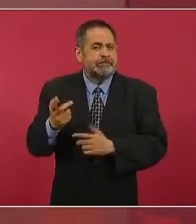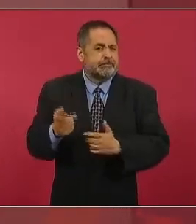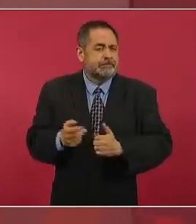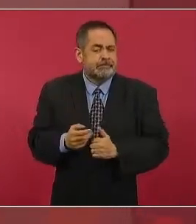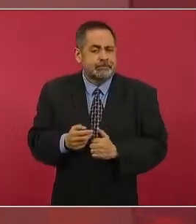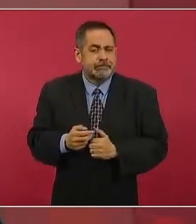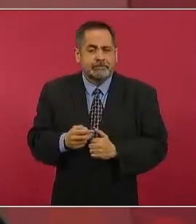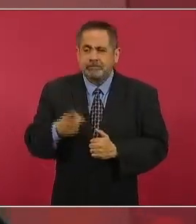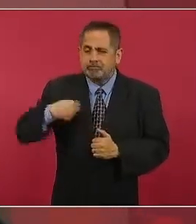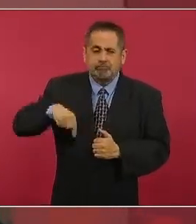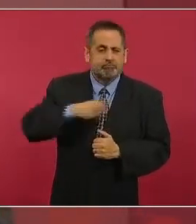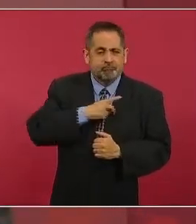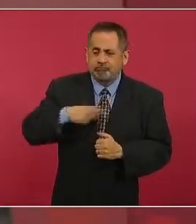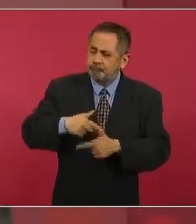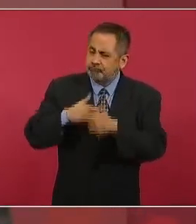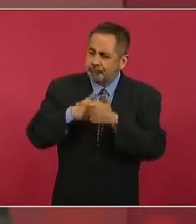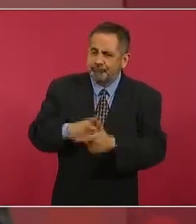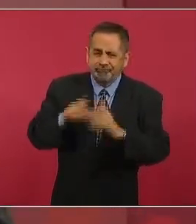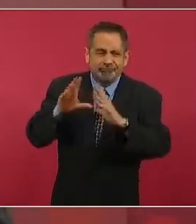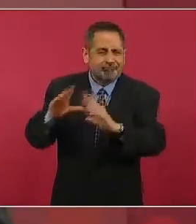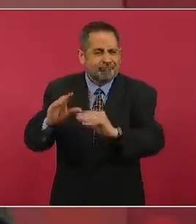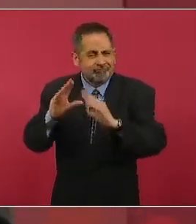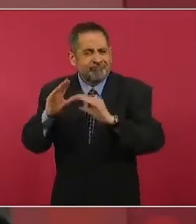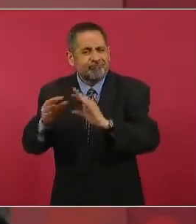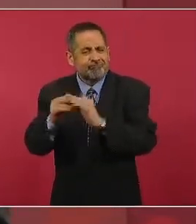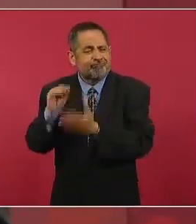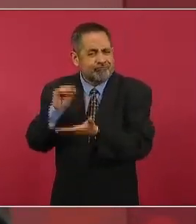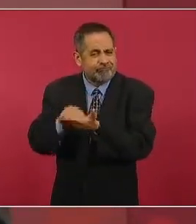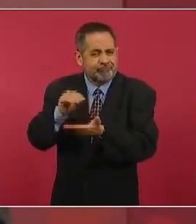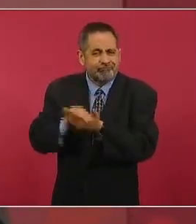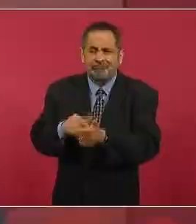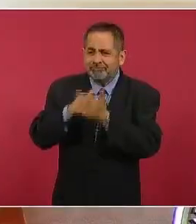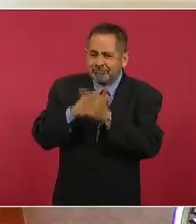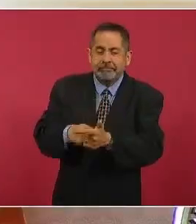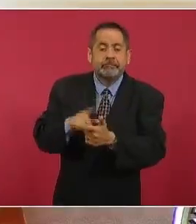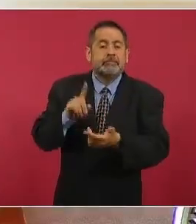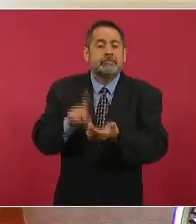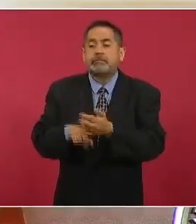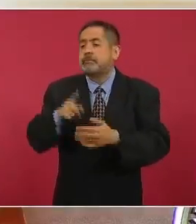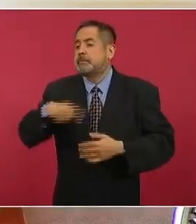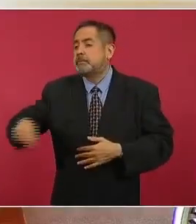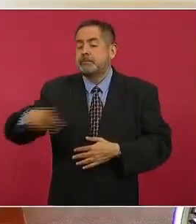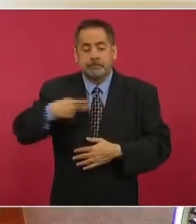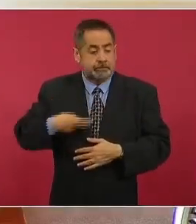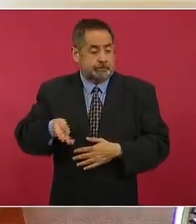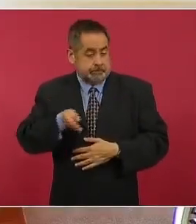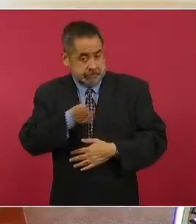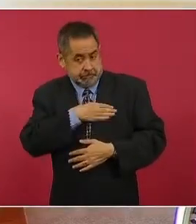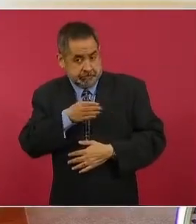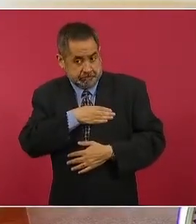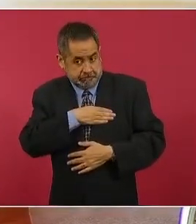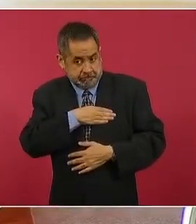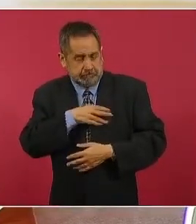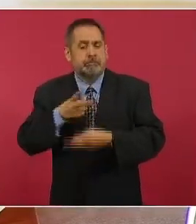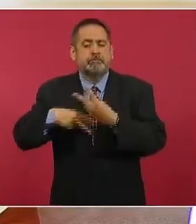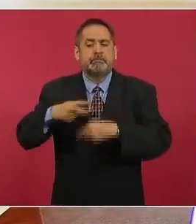de insistir en que sólo siendo buenos podemos ser felices